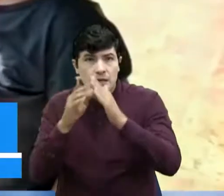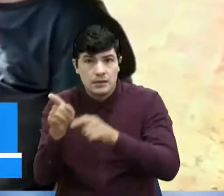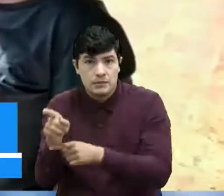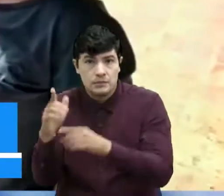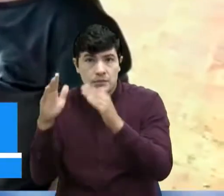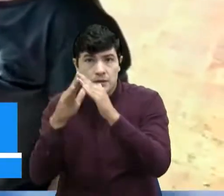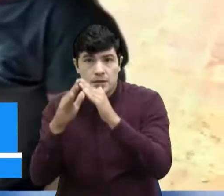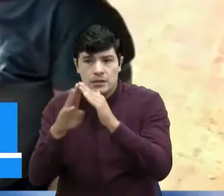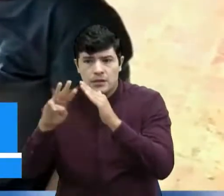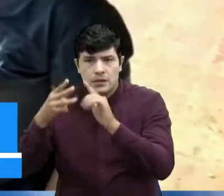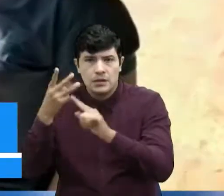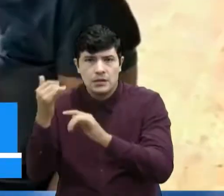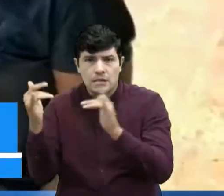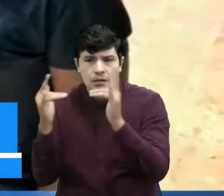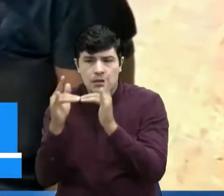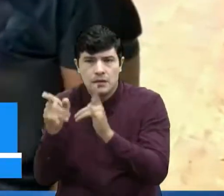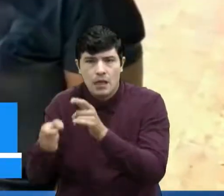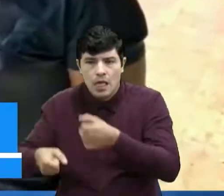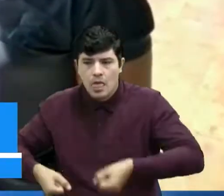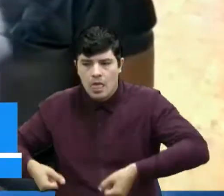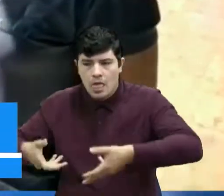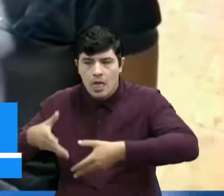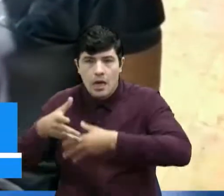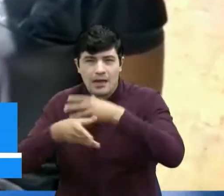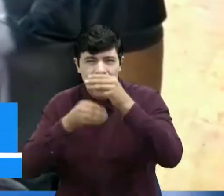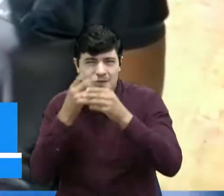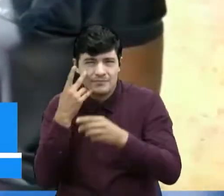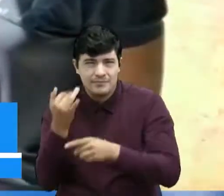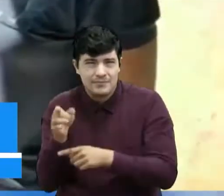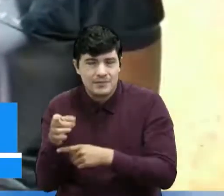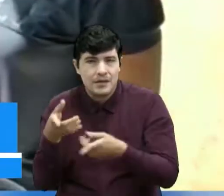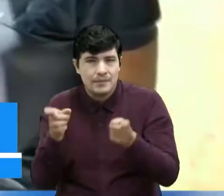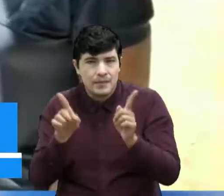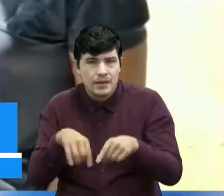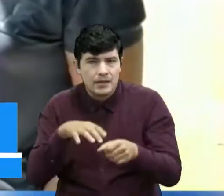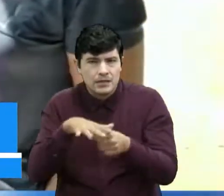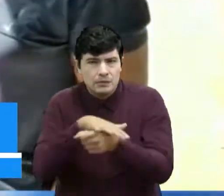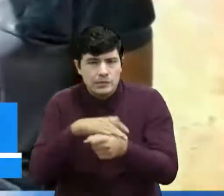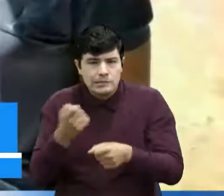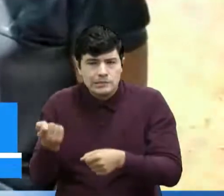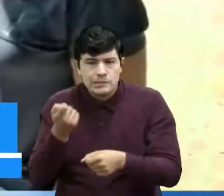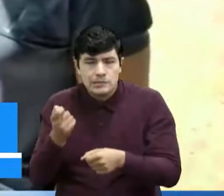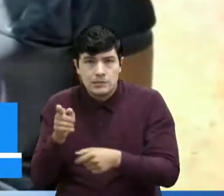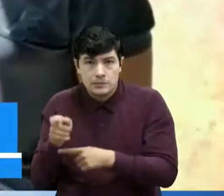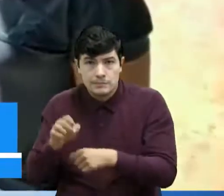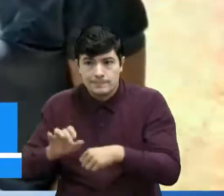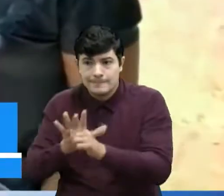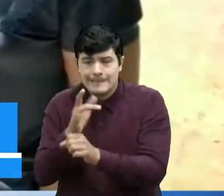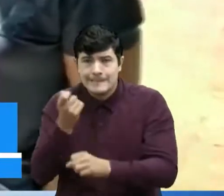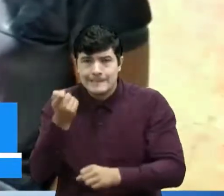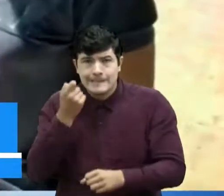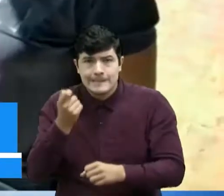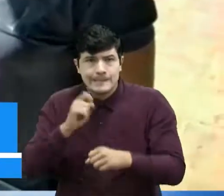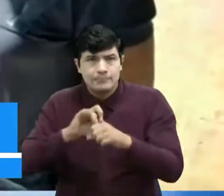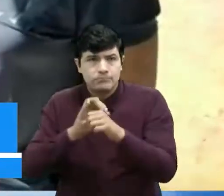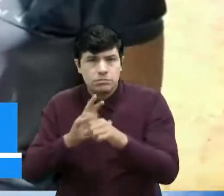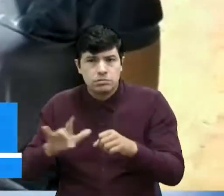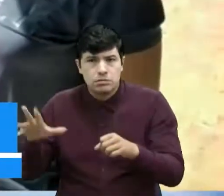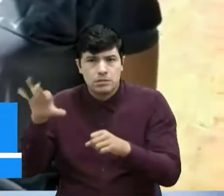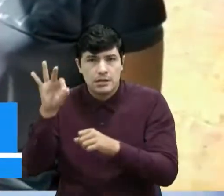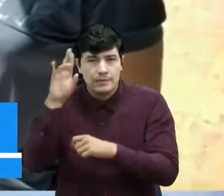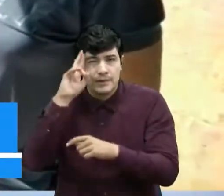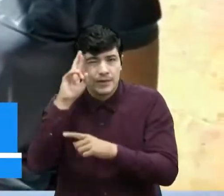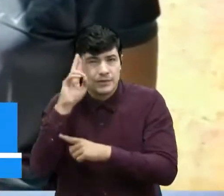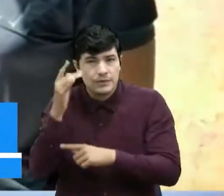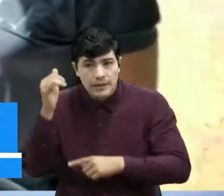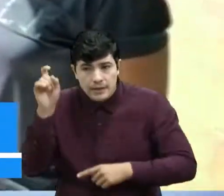tercera edad postrada en una silla de ruedas, hay una situación delicada, que hay una pandemia de virus, hay que estar